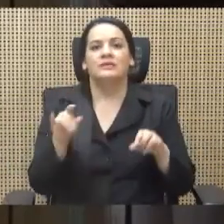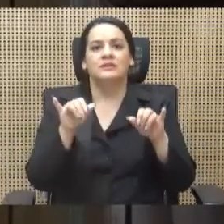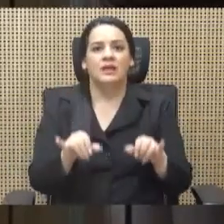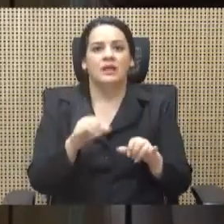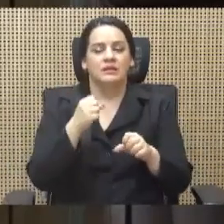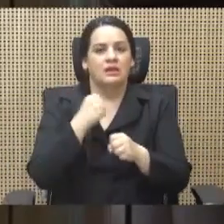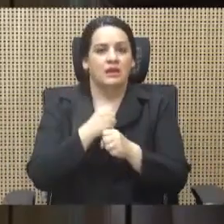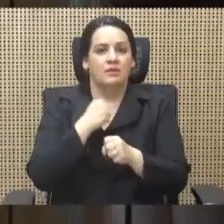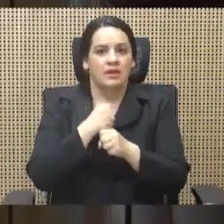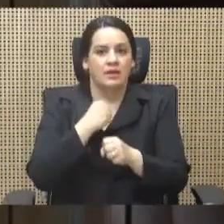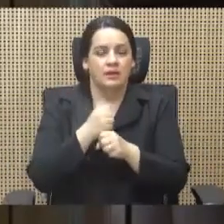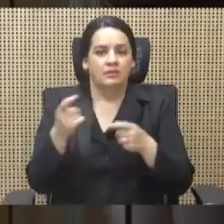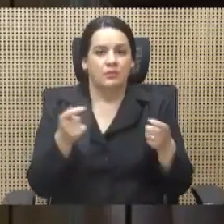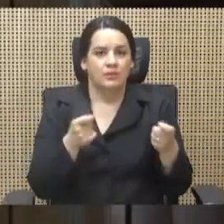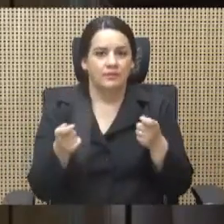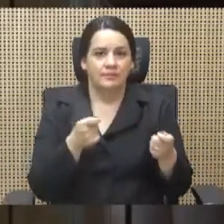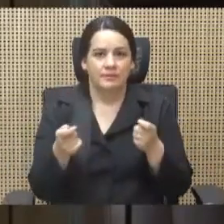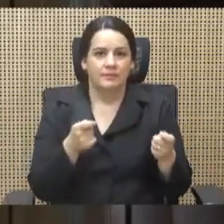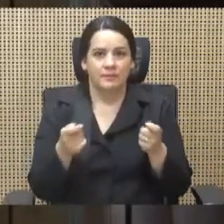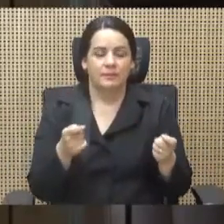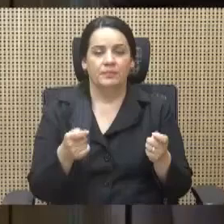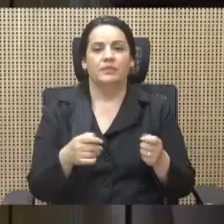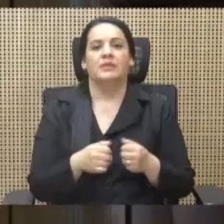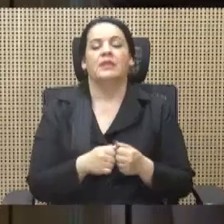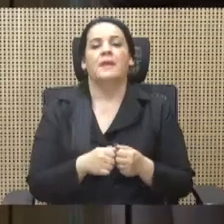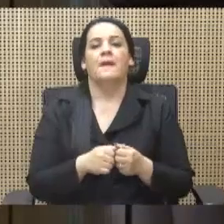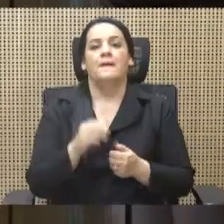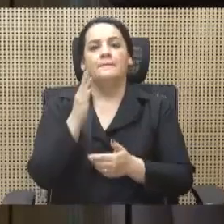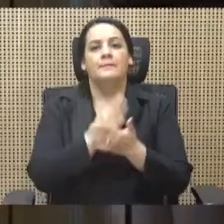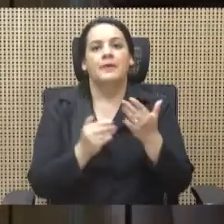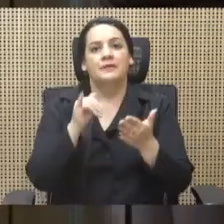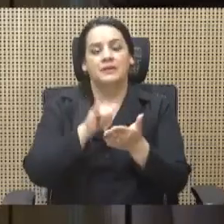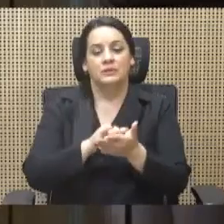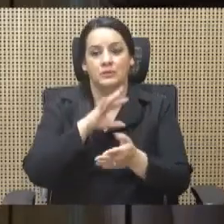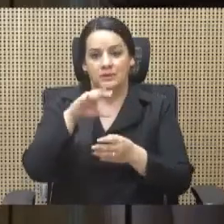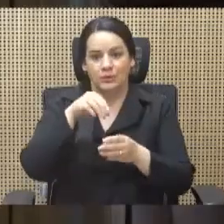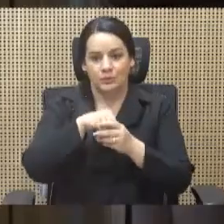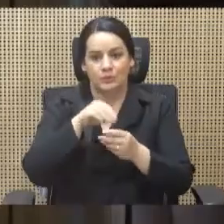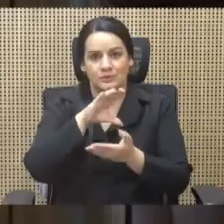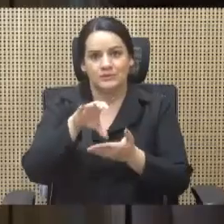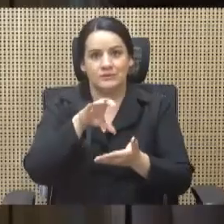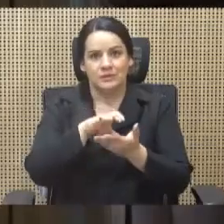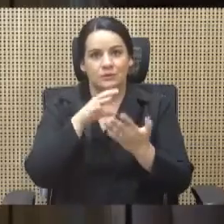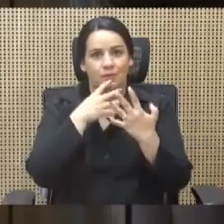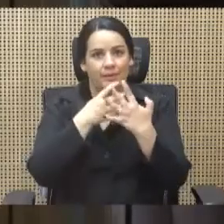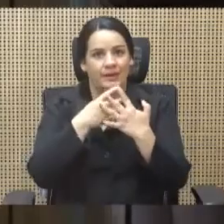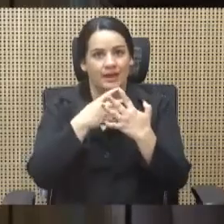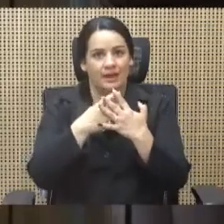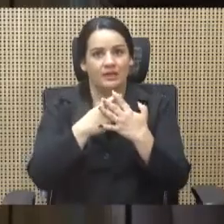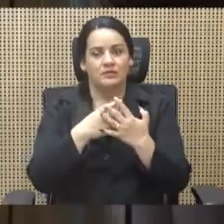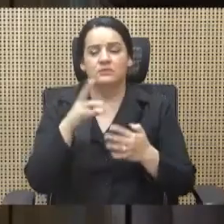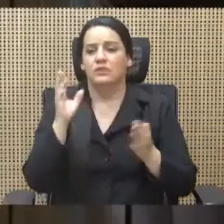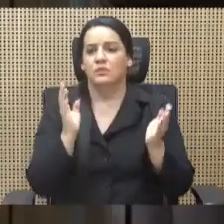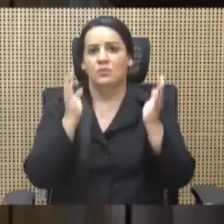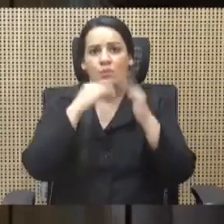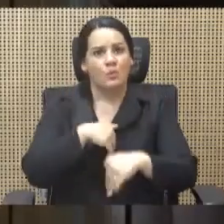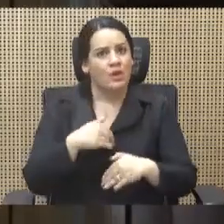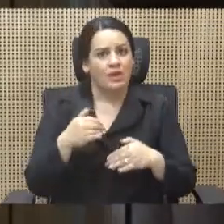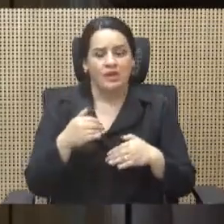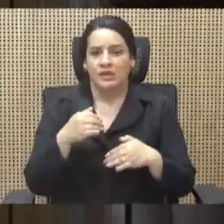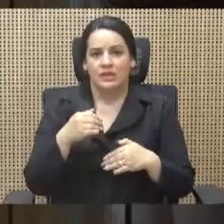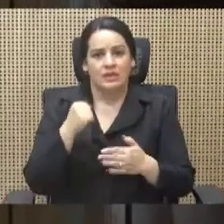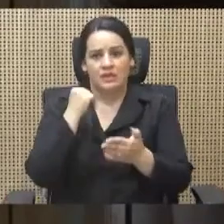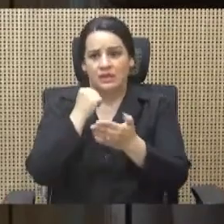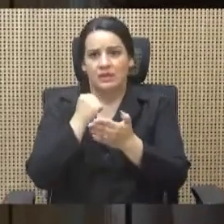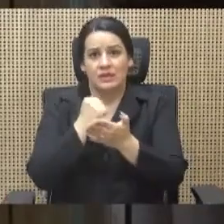aparte de eso, en los centros penales, tampoco hay criminólogos ejerciendo esa labor. Entonces